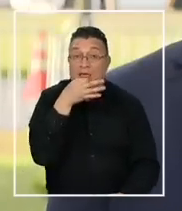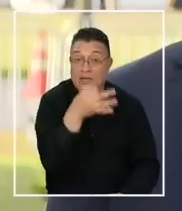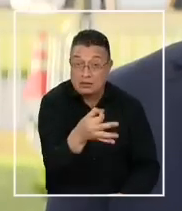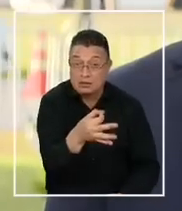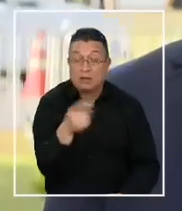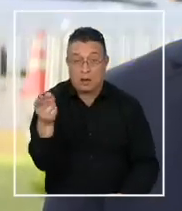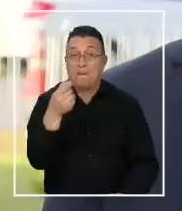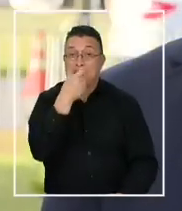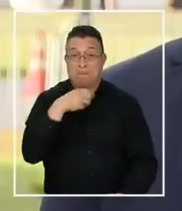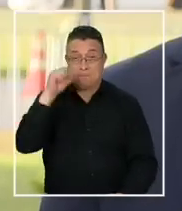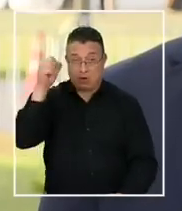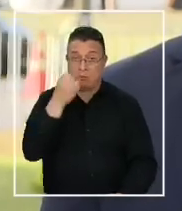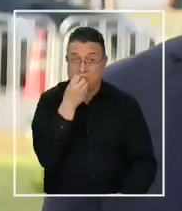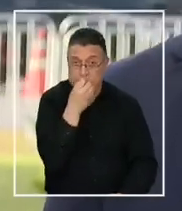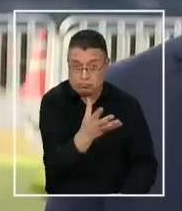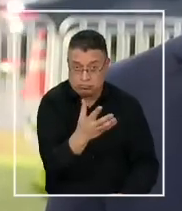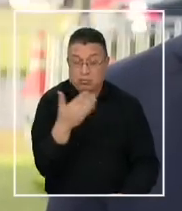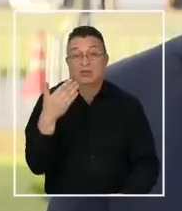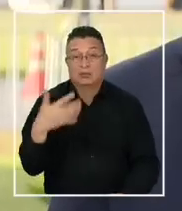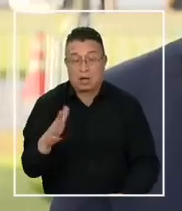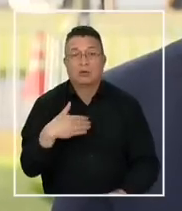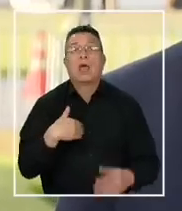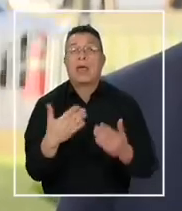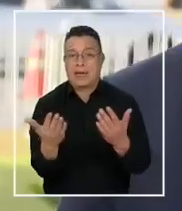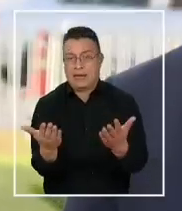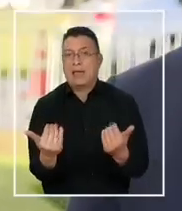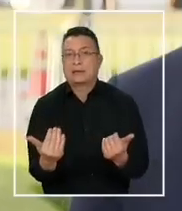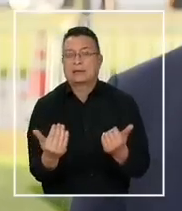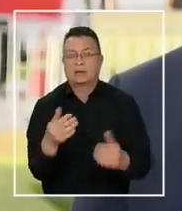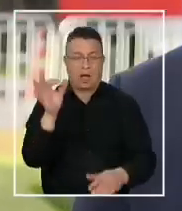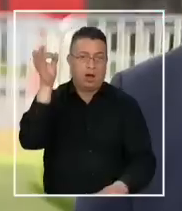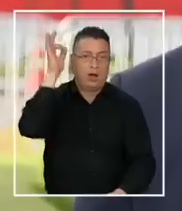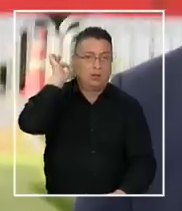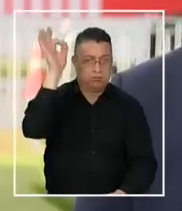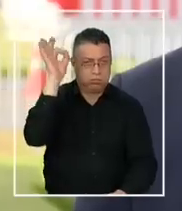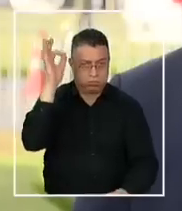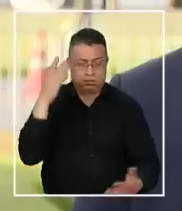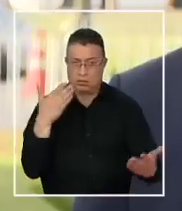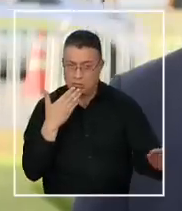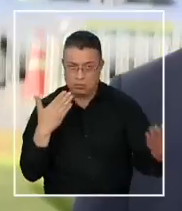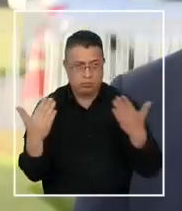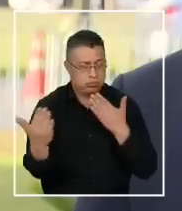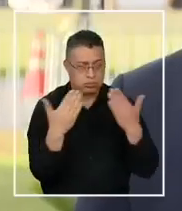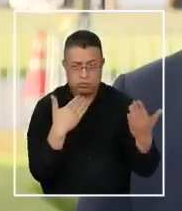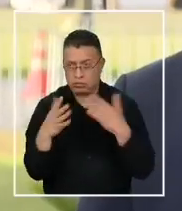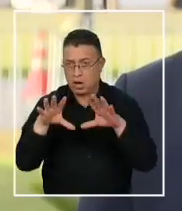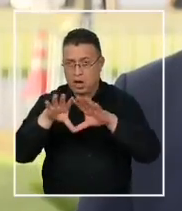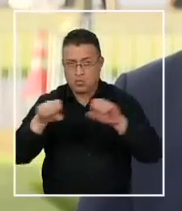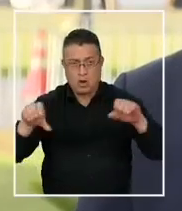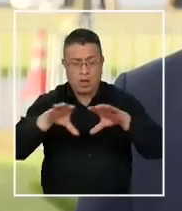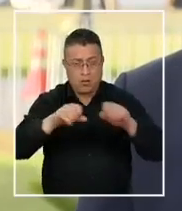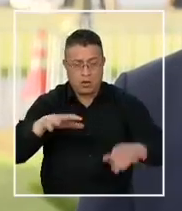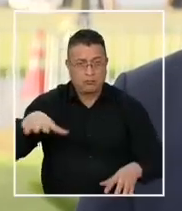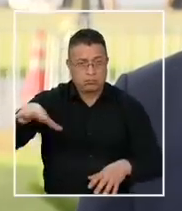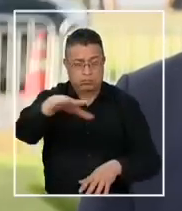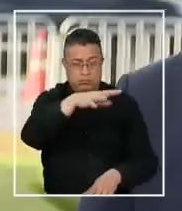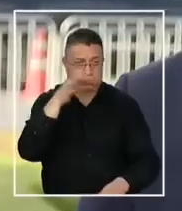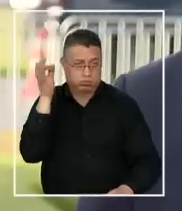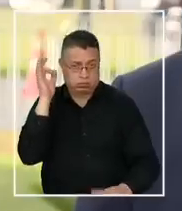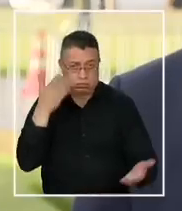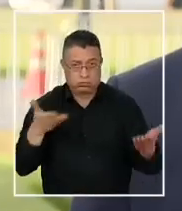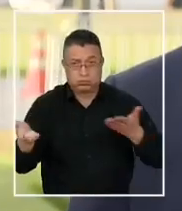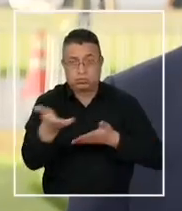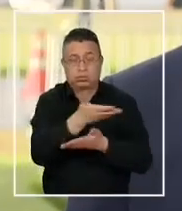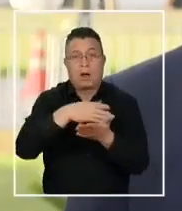lo dijo el presidente Boric, fue la necesidad de un foro de concertación, de un foro, no cierto,